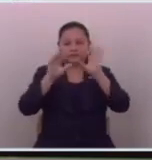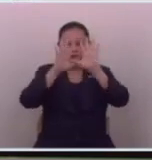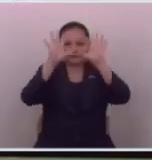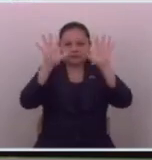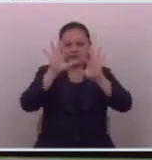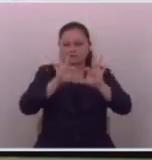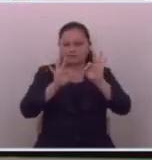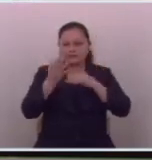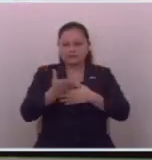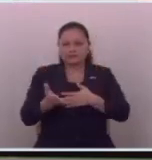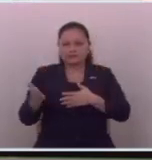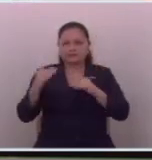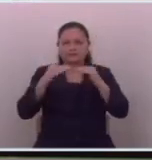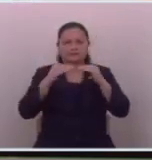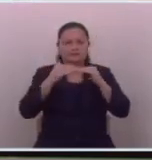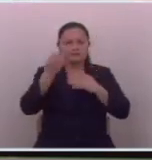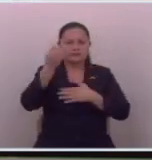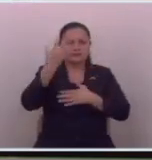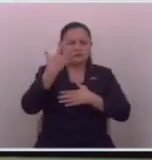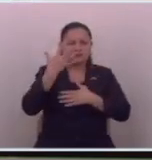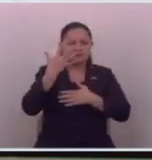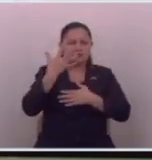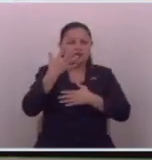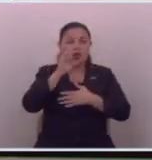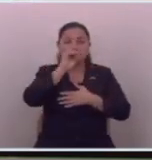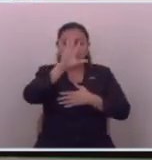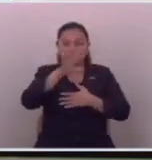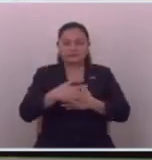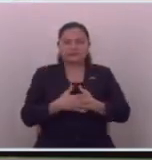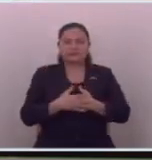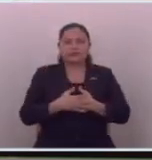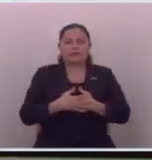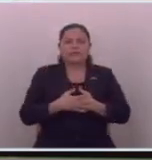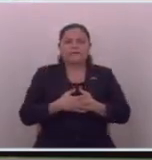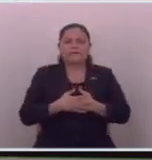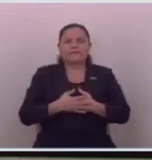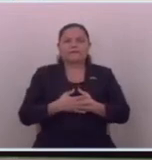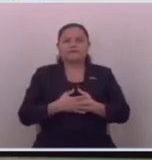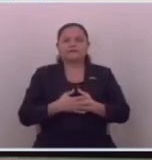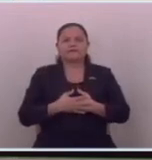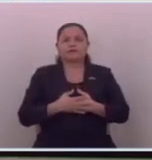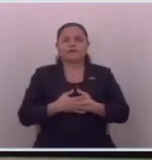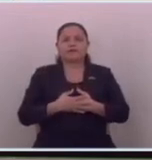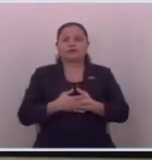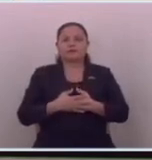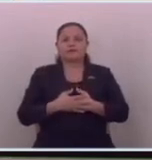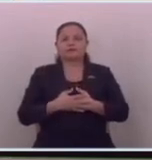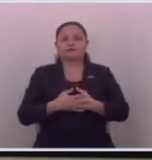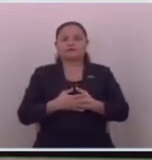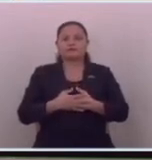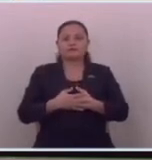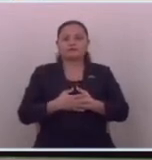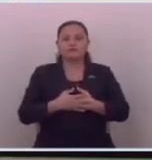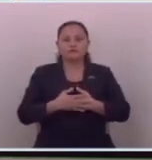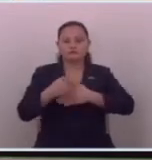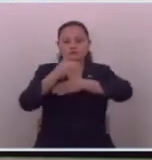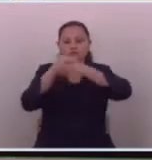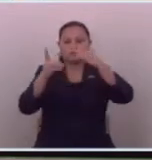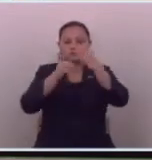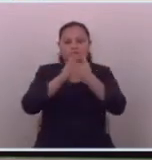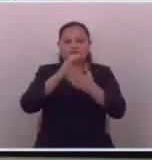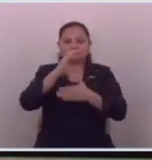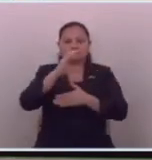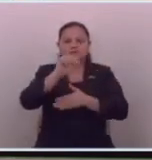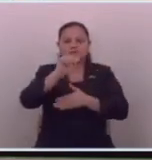ciertas cosas incluso alguien mencionaba de la diputada Sueci